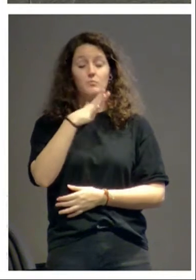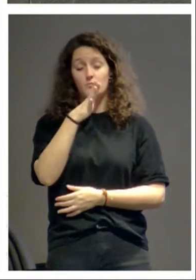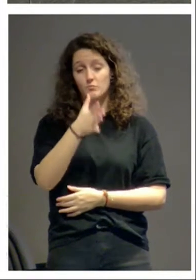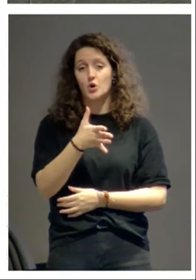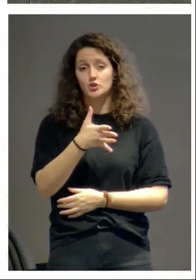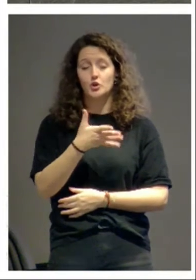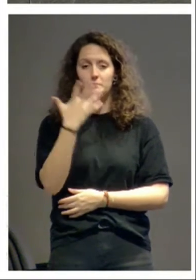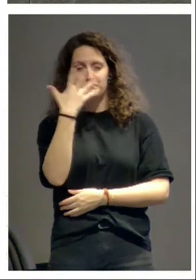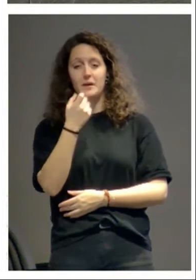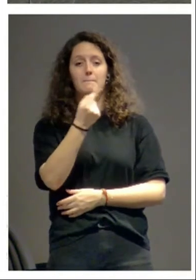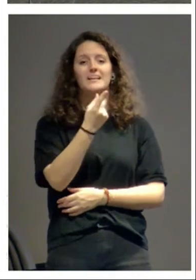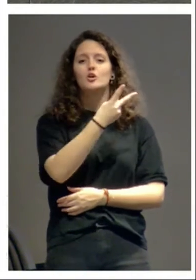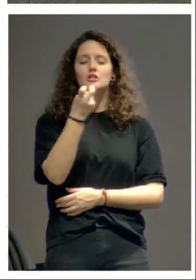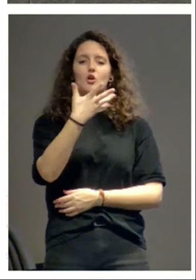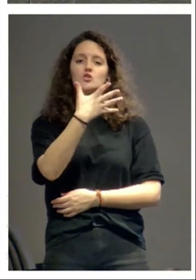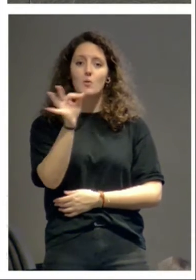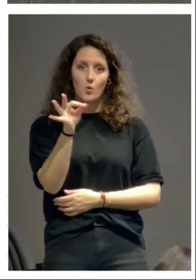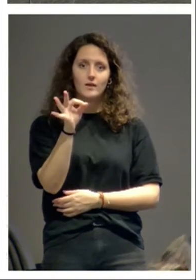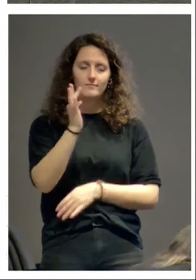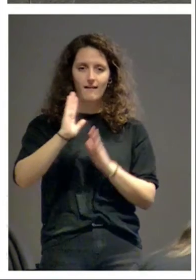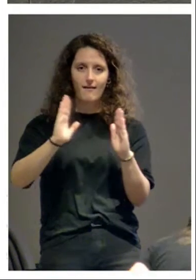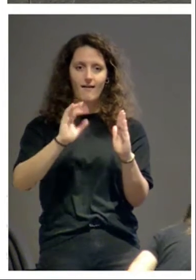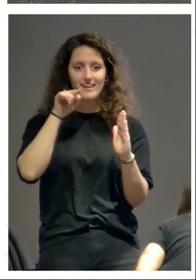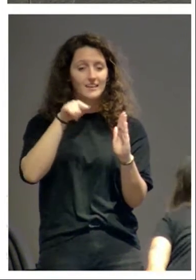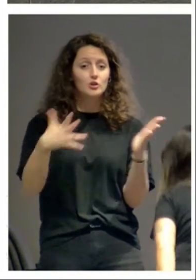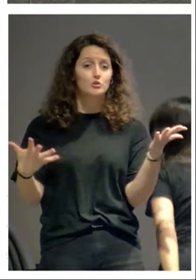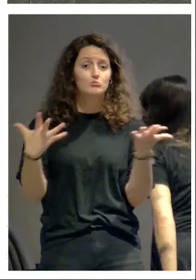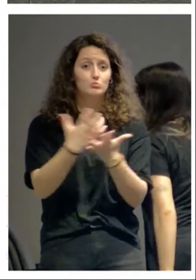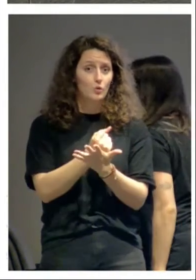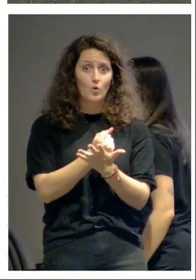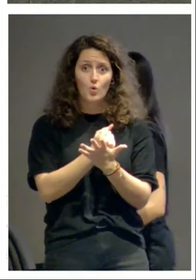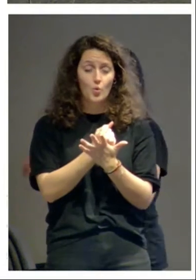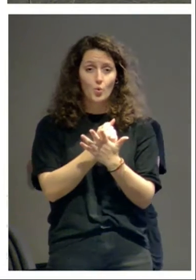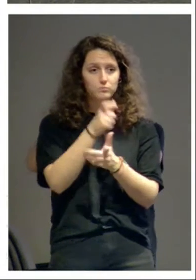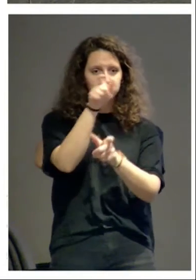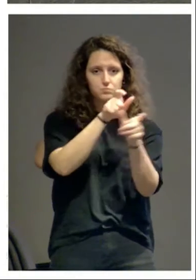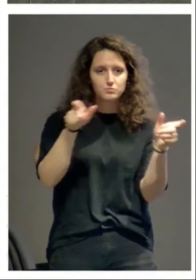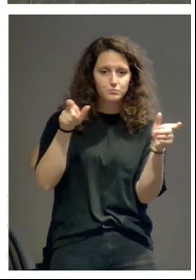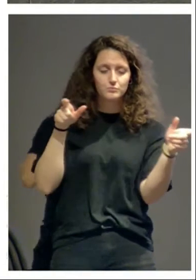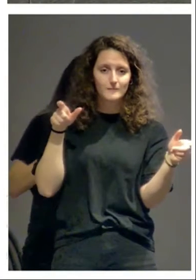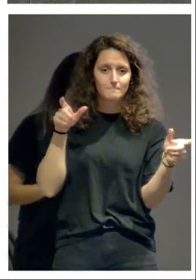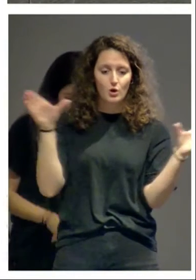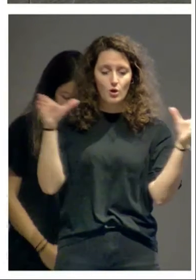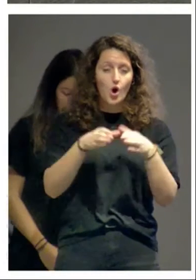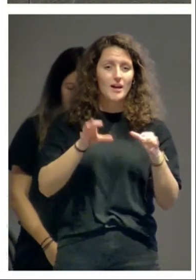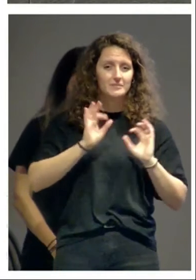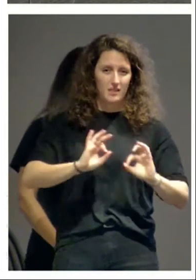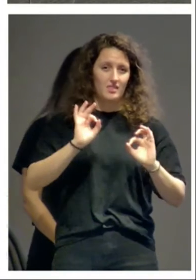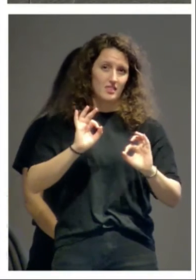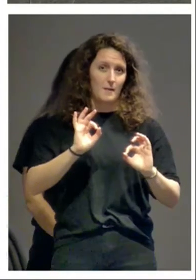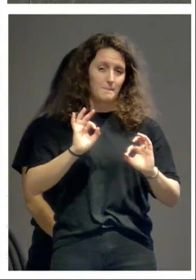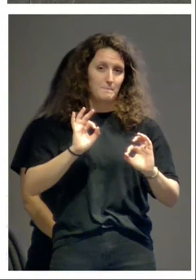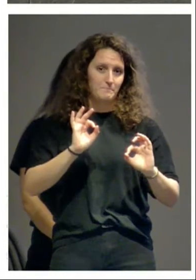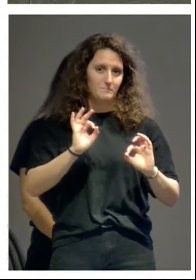que en 1250 todo núcleo de población relativamente que